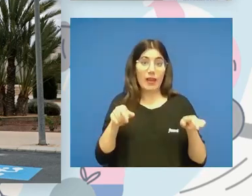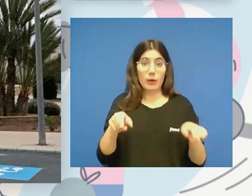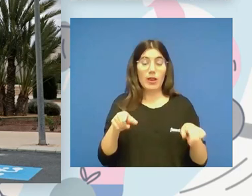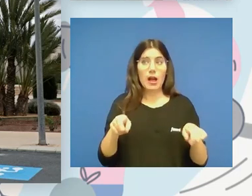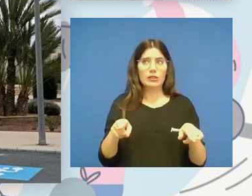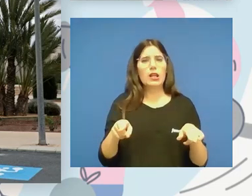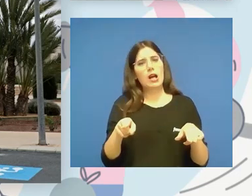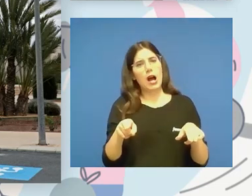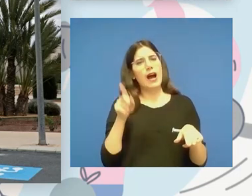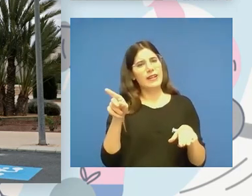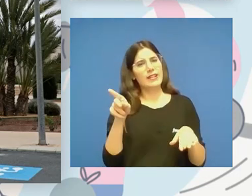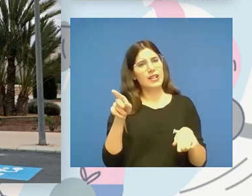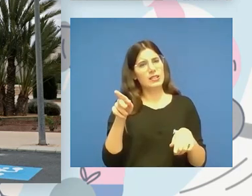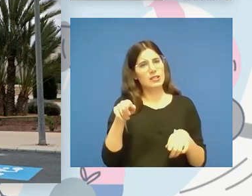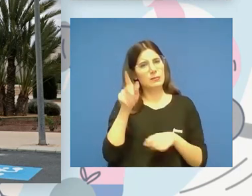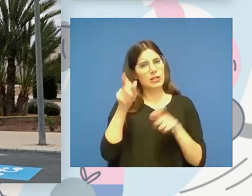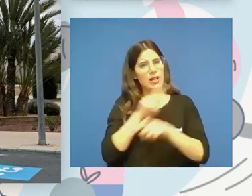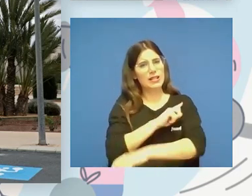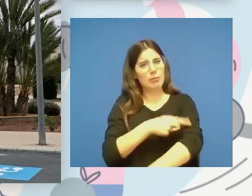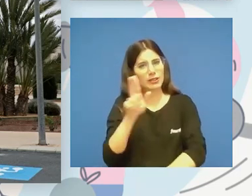pues oye, estas personas también hacen deporte, ¿no?